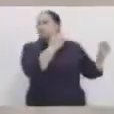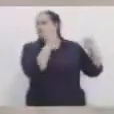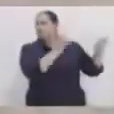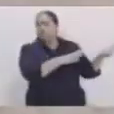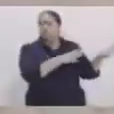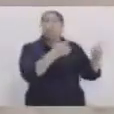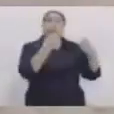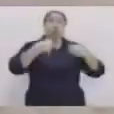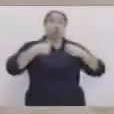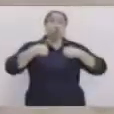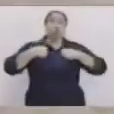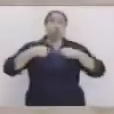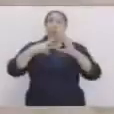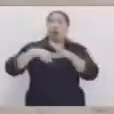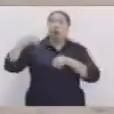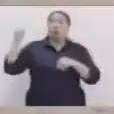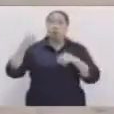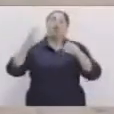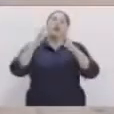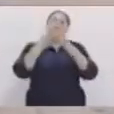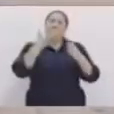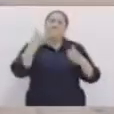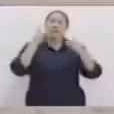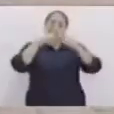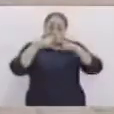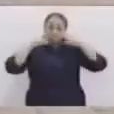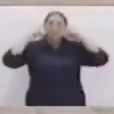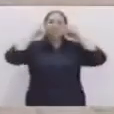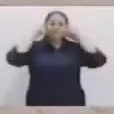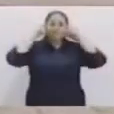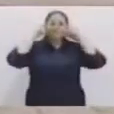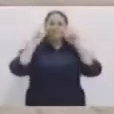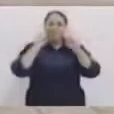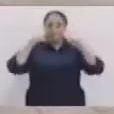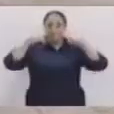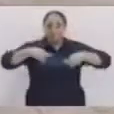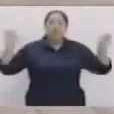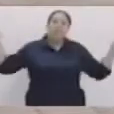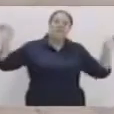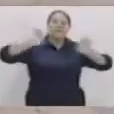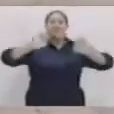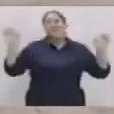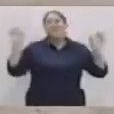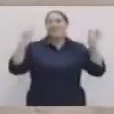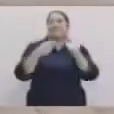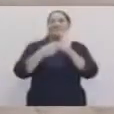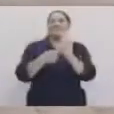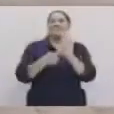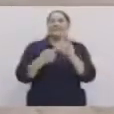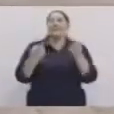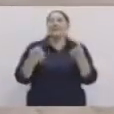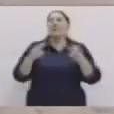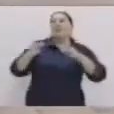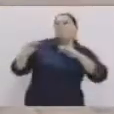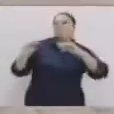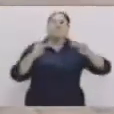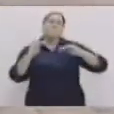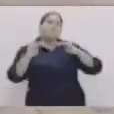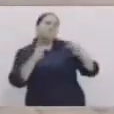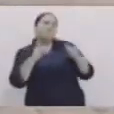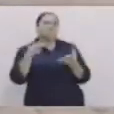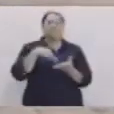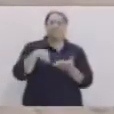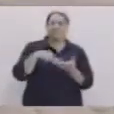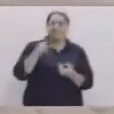estoy utilizando. Así que vamos a arrancar con una dinámica. La dinámica se llama el baile del movimiento. Presten mucha